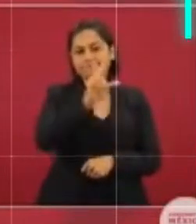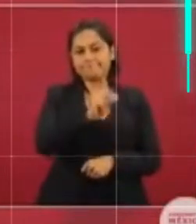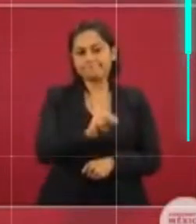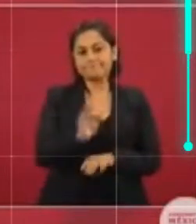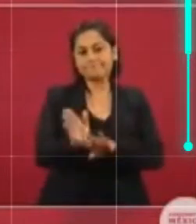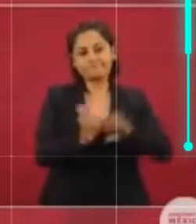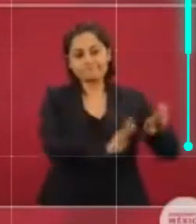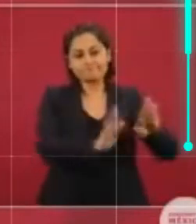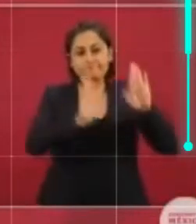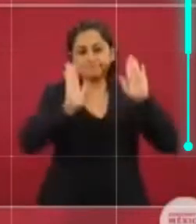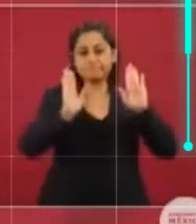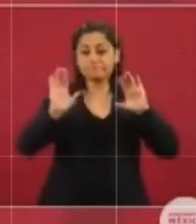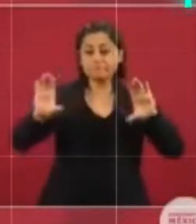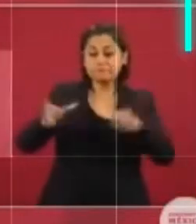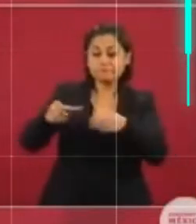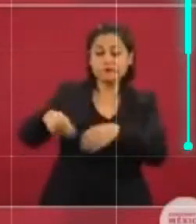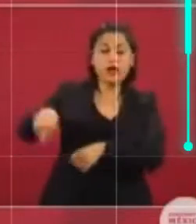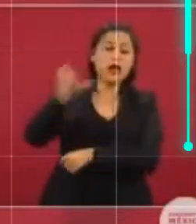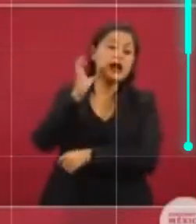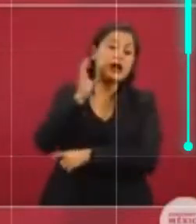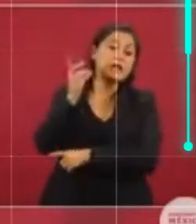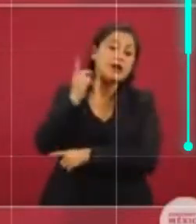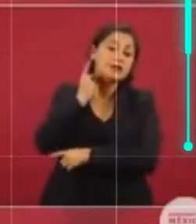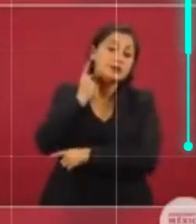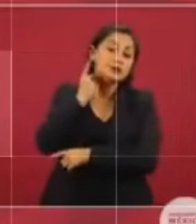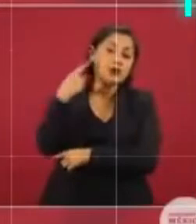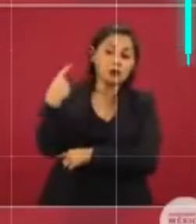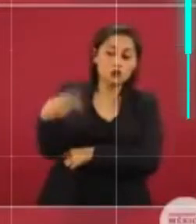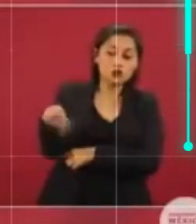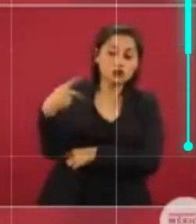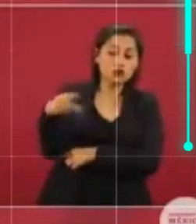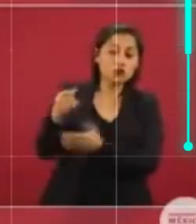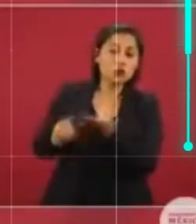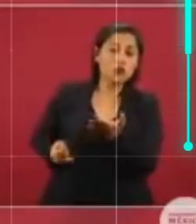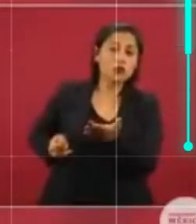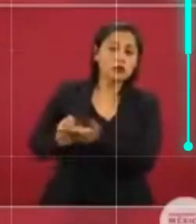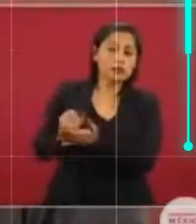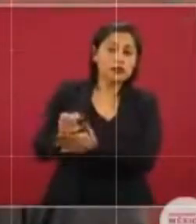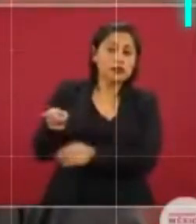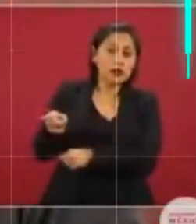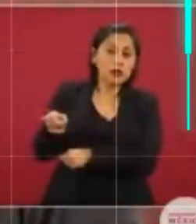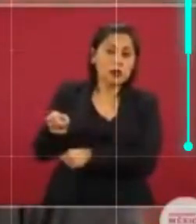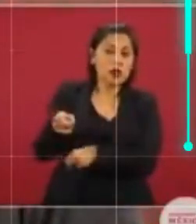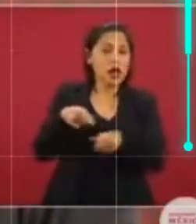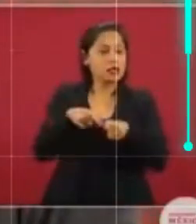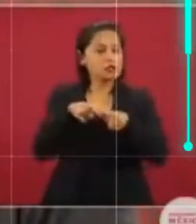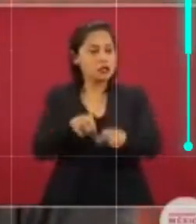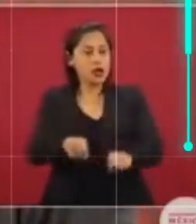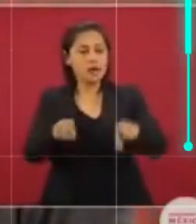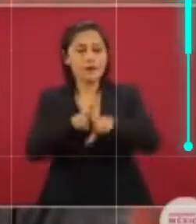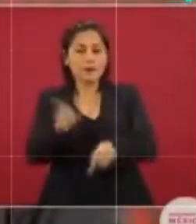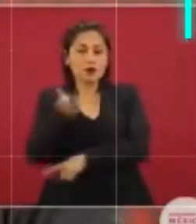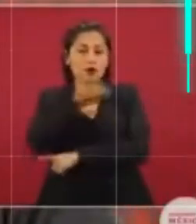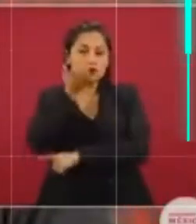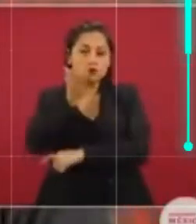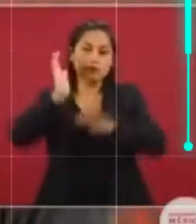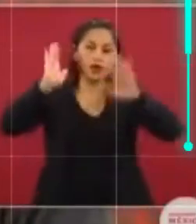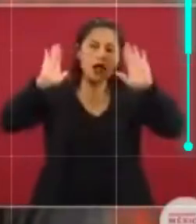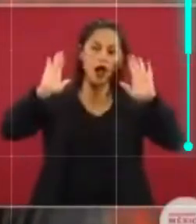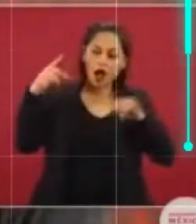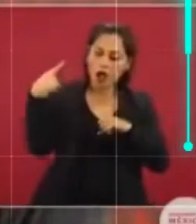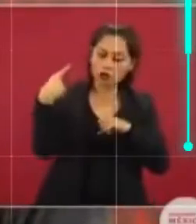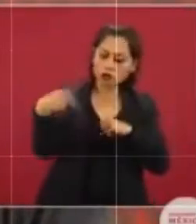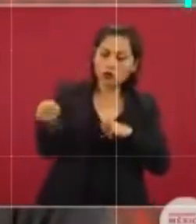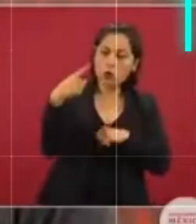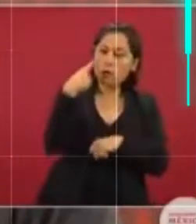diputados quieren que se mantenga la subcontratación, son libres.